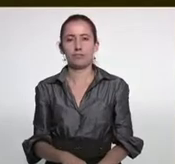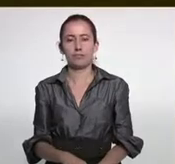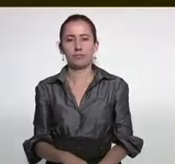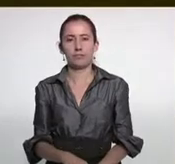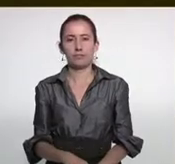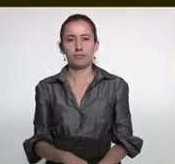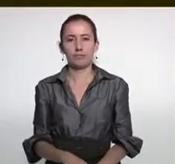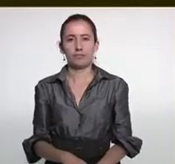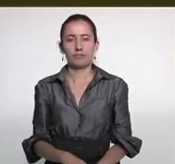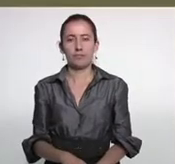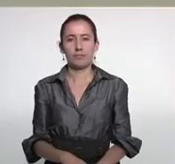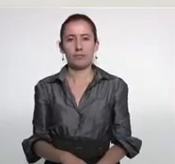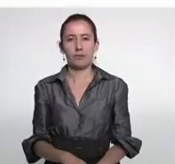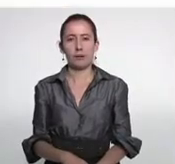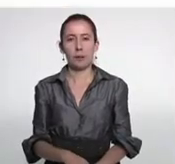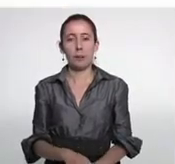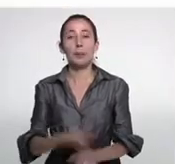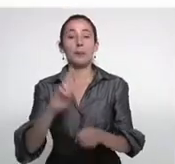evacuación.